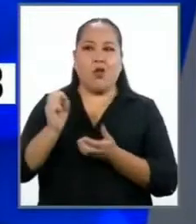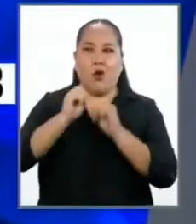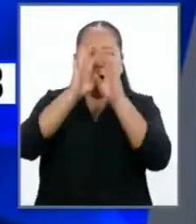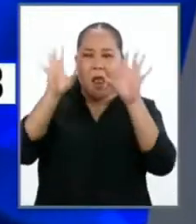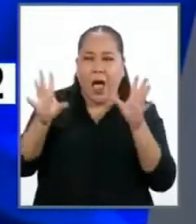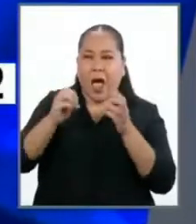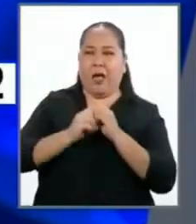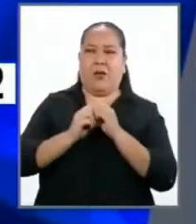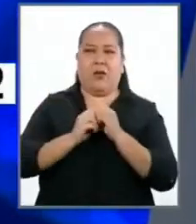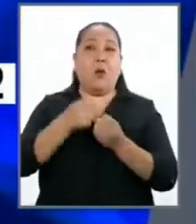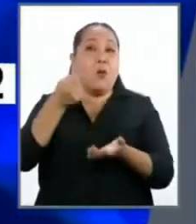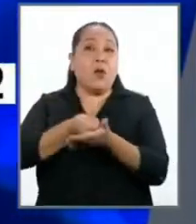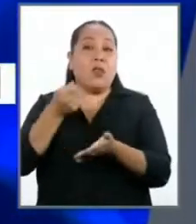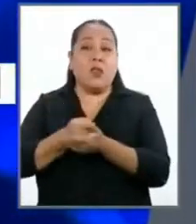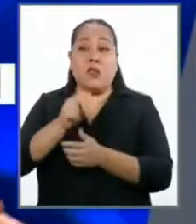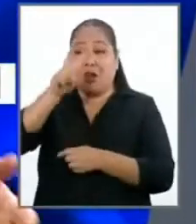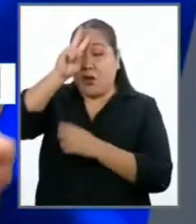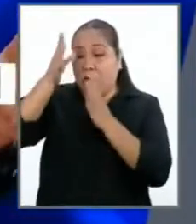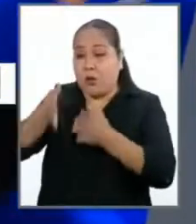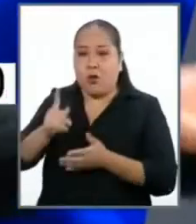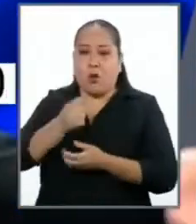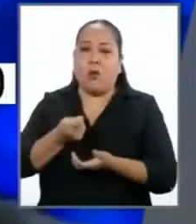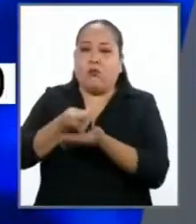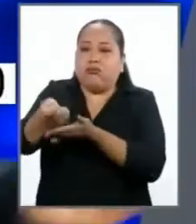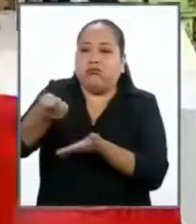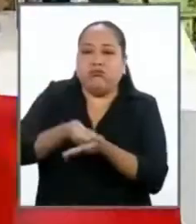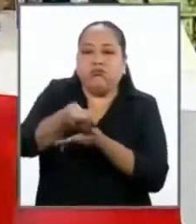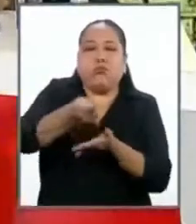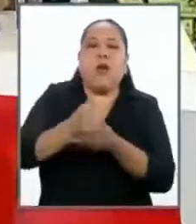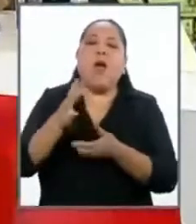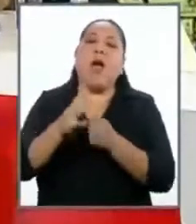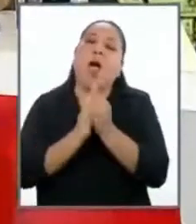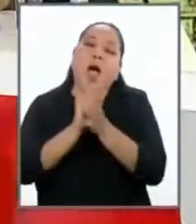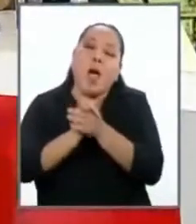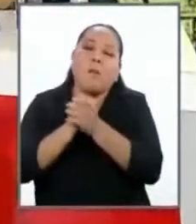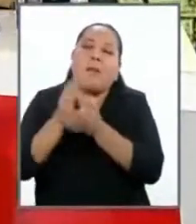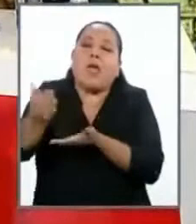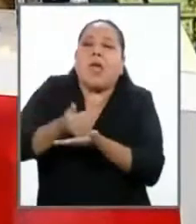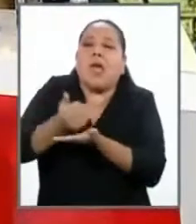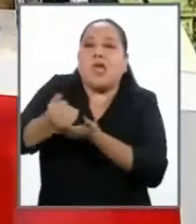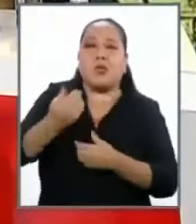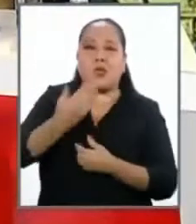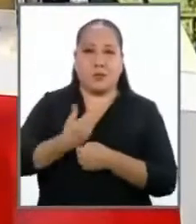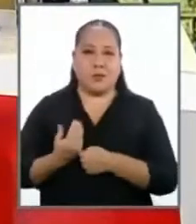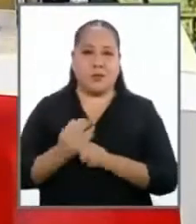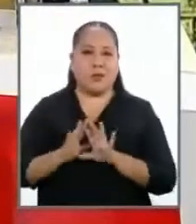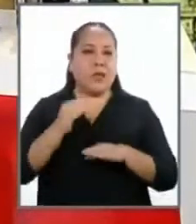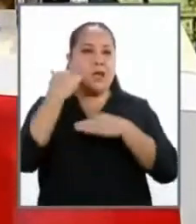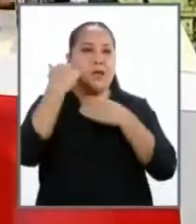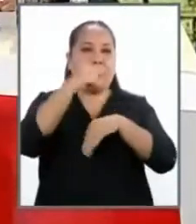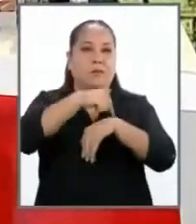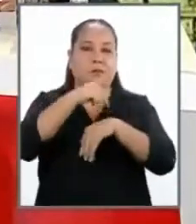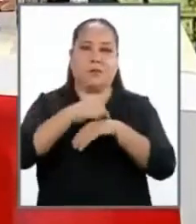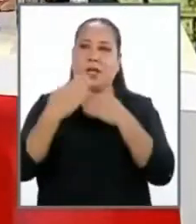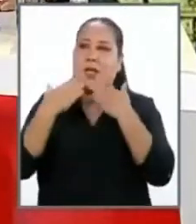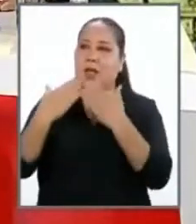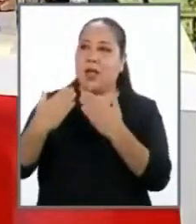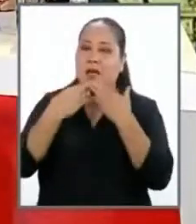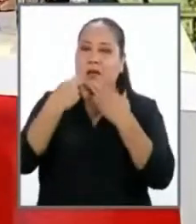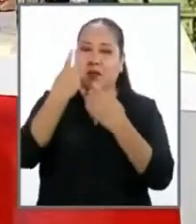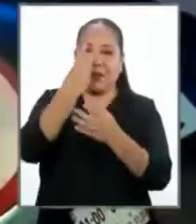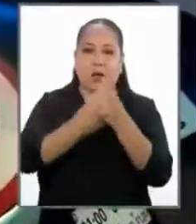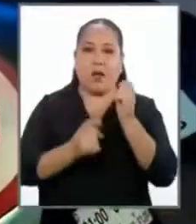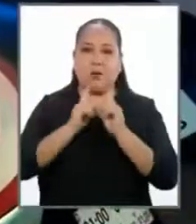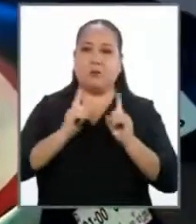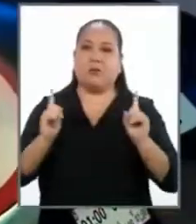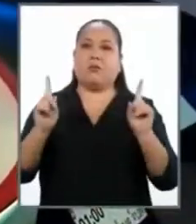claro, porque el dinero que pagamos los peruanos no puede ir, pues, a amiguitos, a amiguitos. Ya se le acabó el tiempo, lo agradecemos a ambos, por favor,